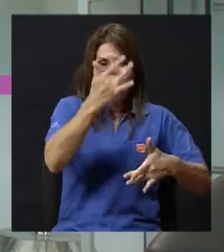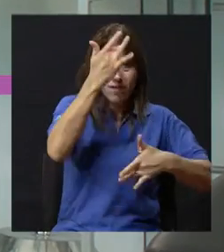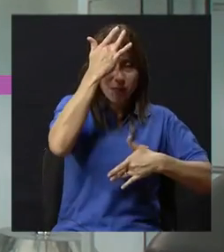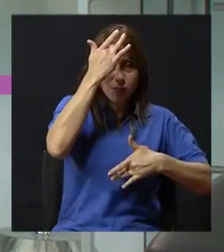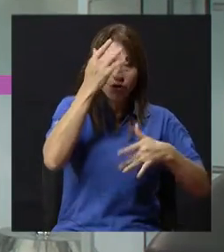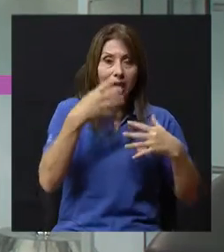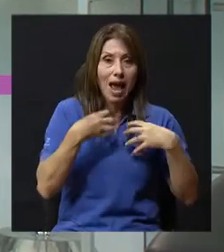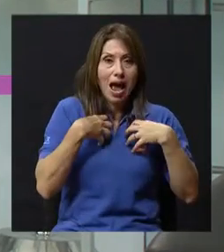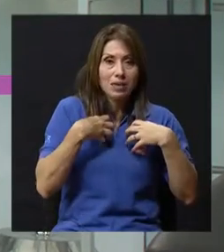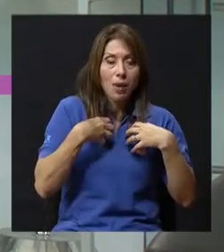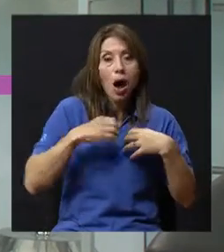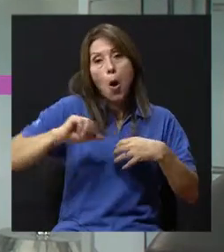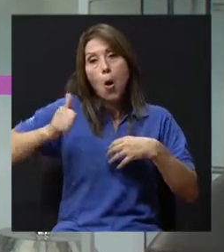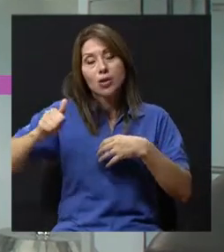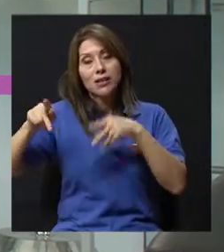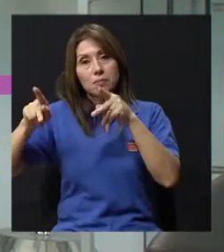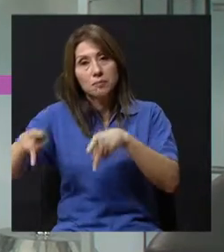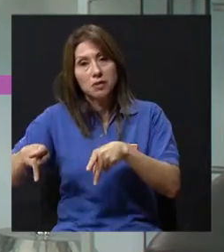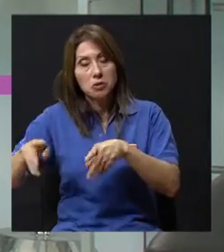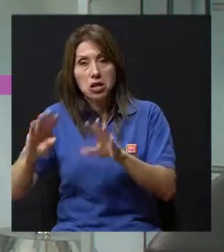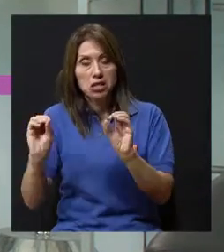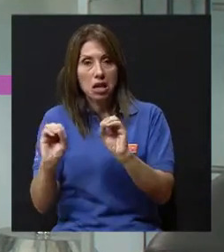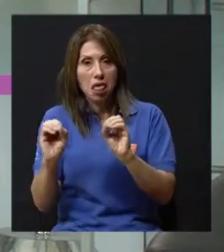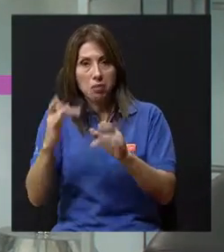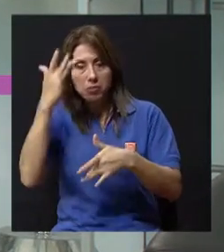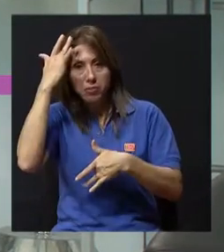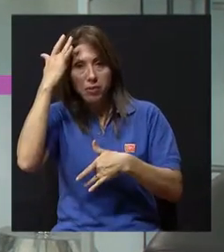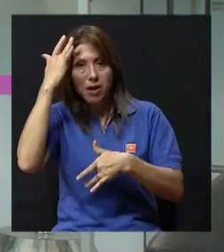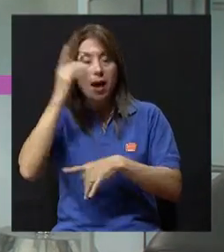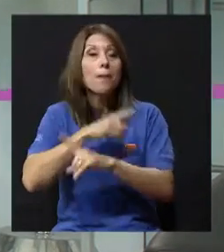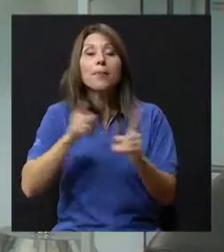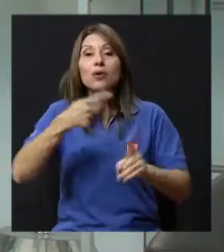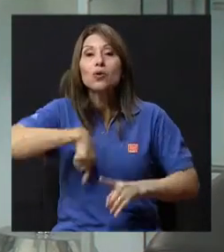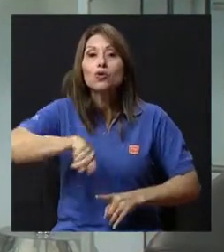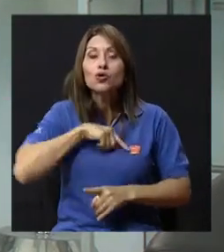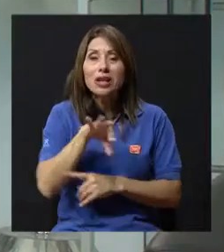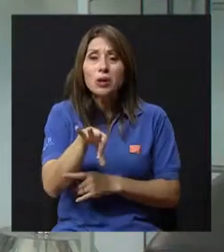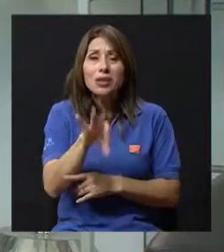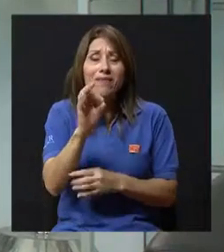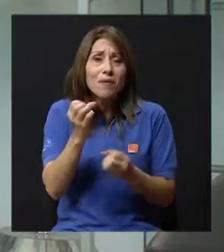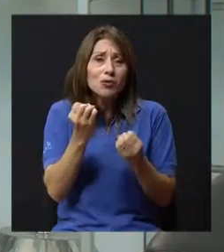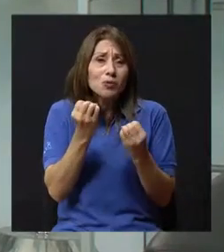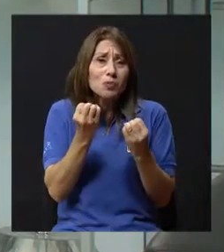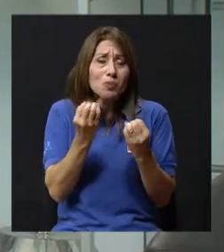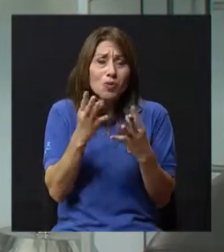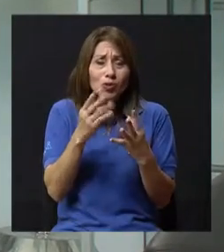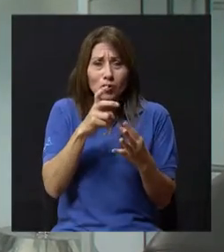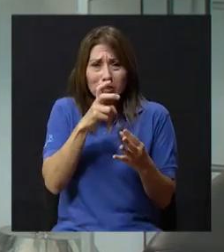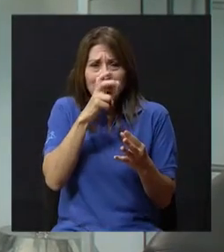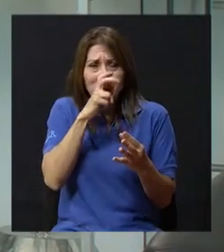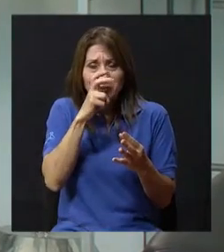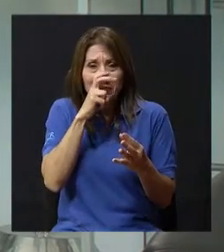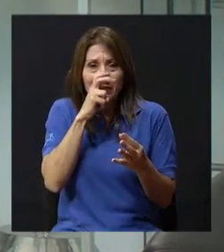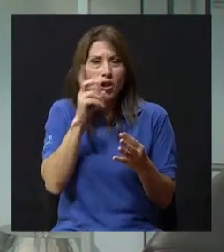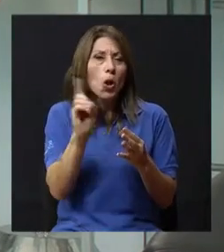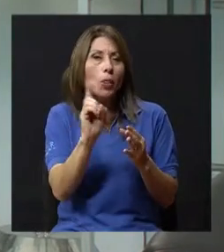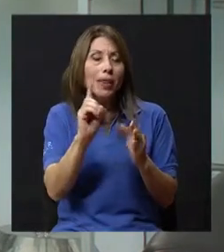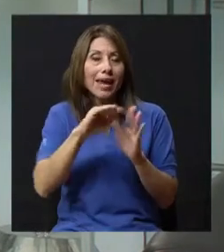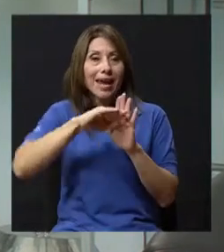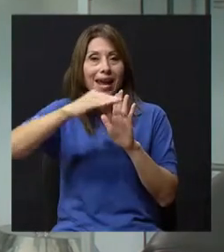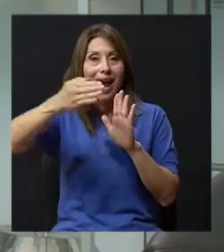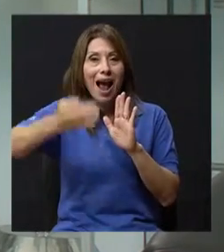encontramos más o menos 1.800 ácaros por gramo de polvo en las camas de los pacientes. Entonces, los ácaros,